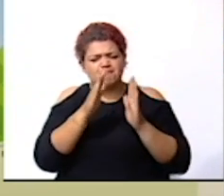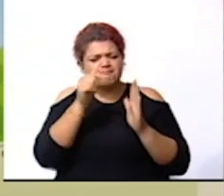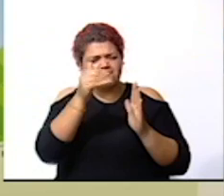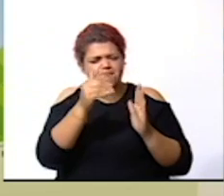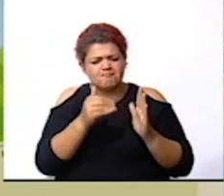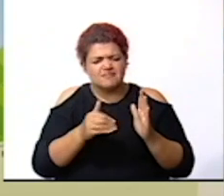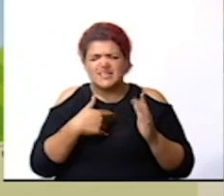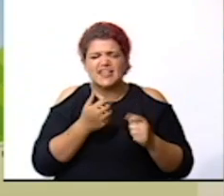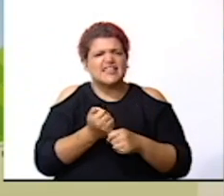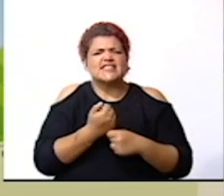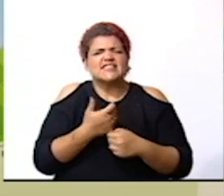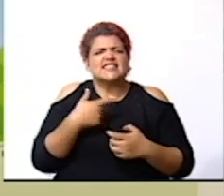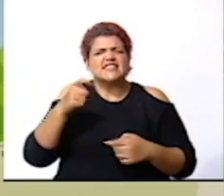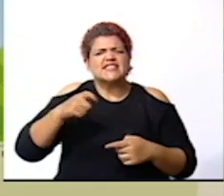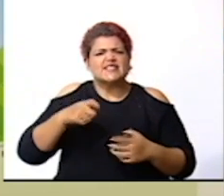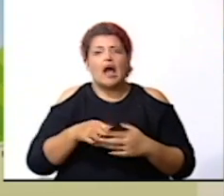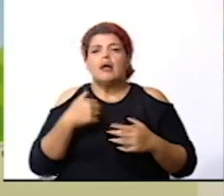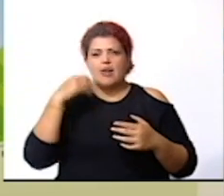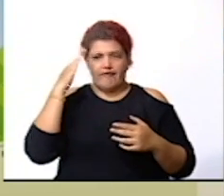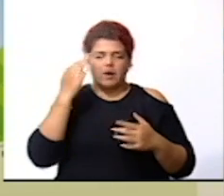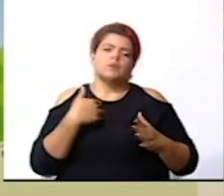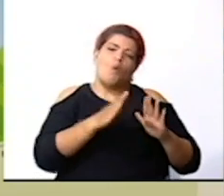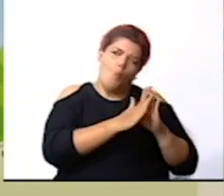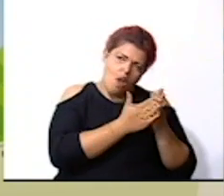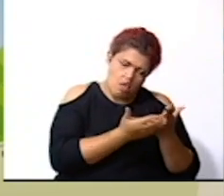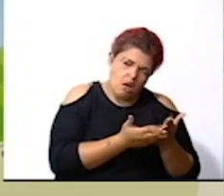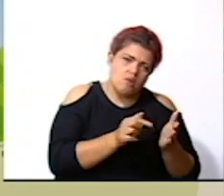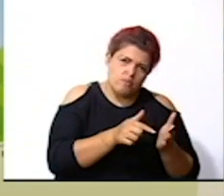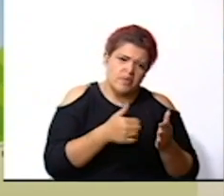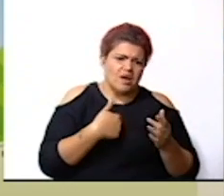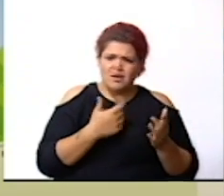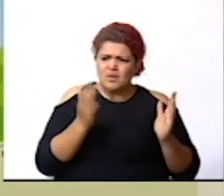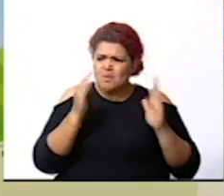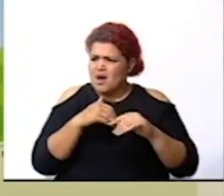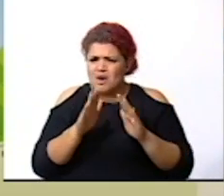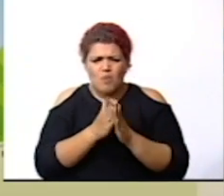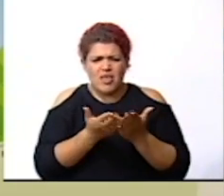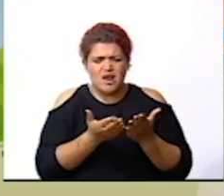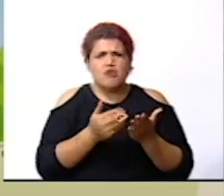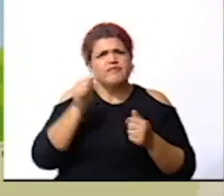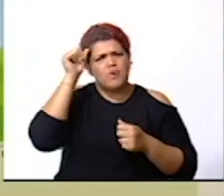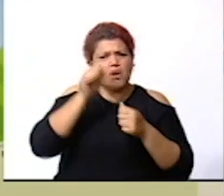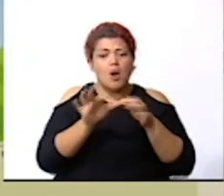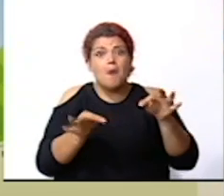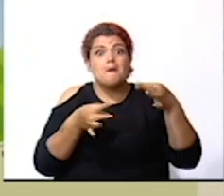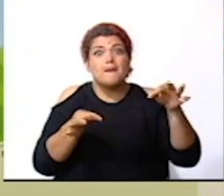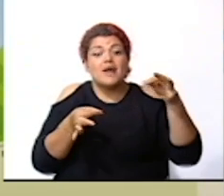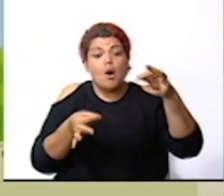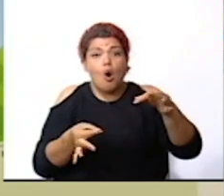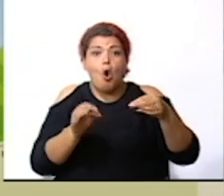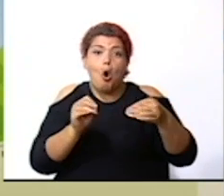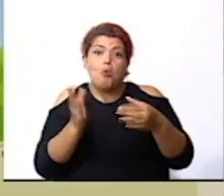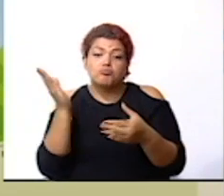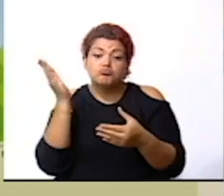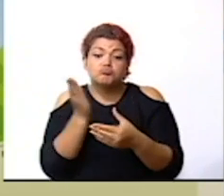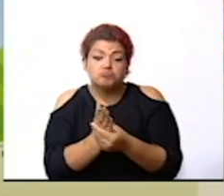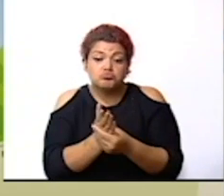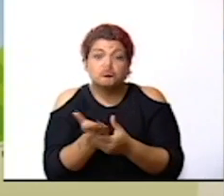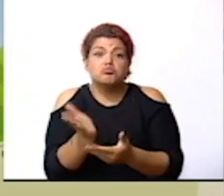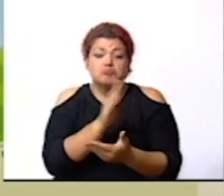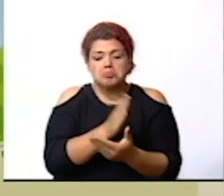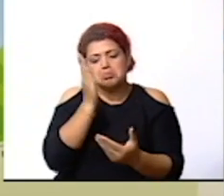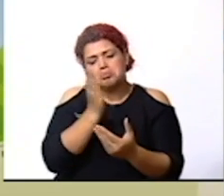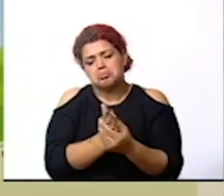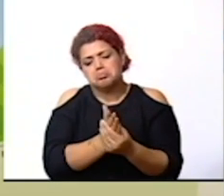hoy bueno necesitamos cuaderno si no tengo el cuaderno recuerden hoja o un folder también